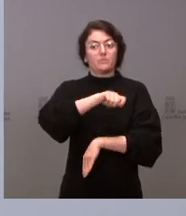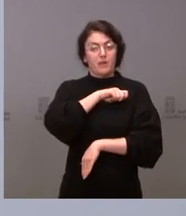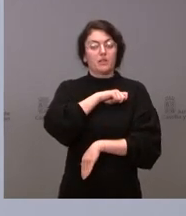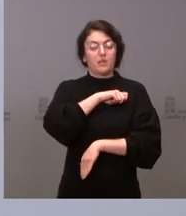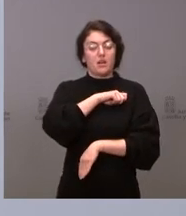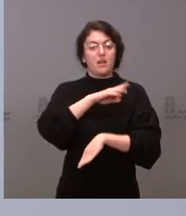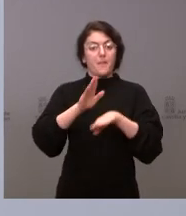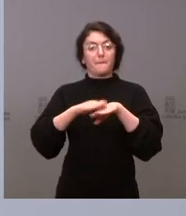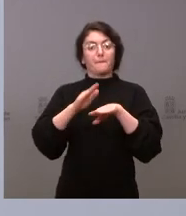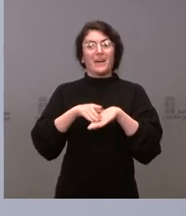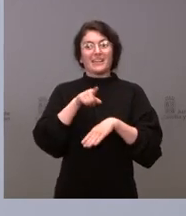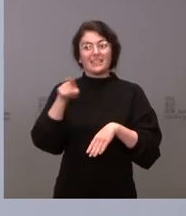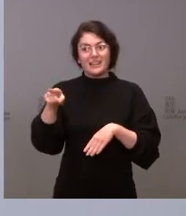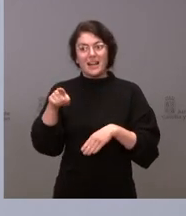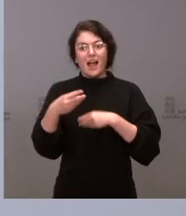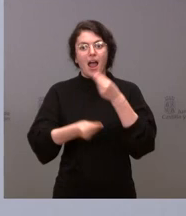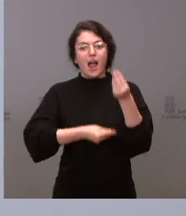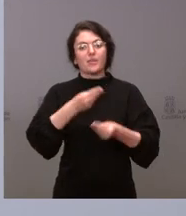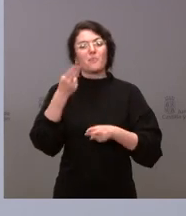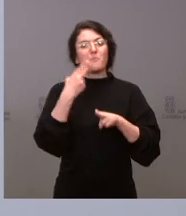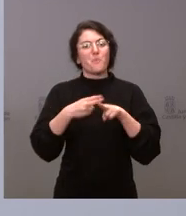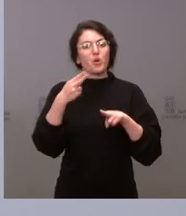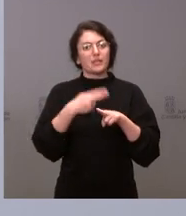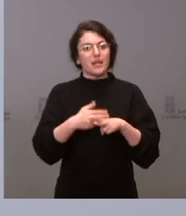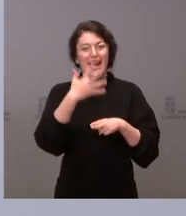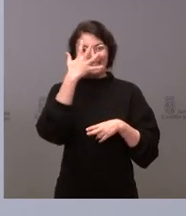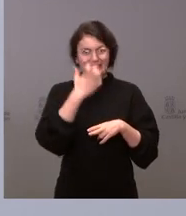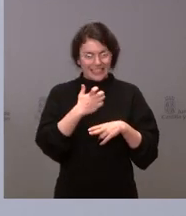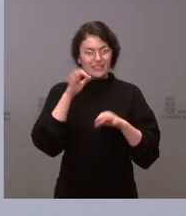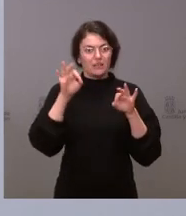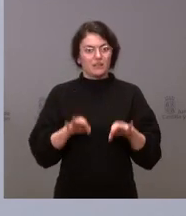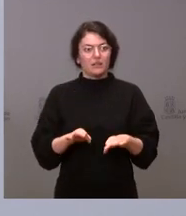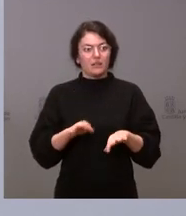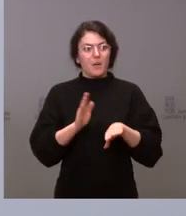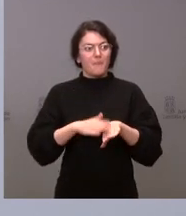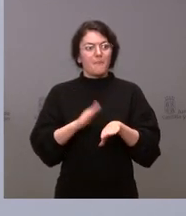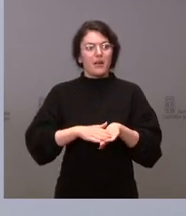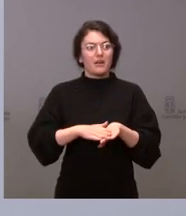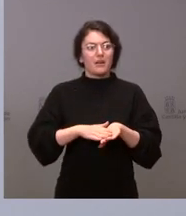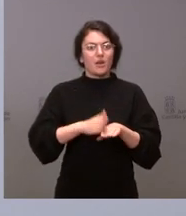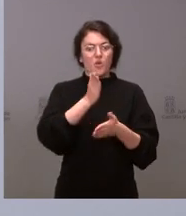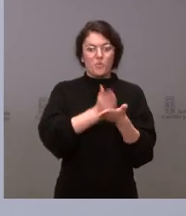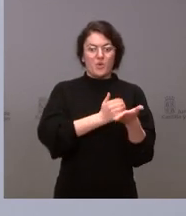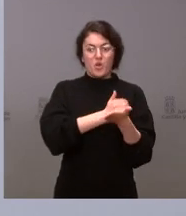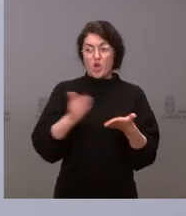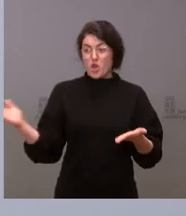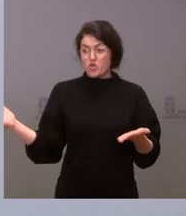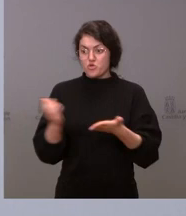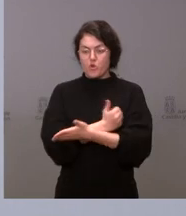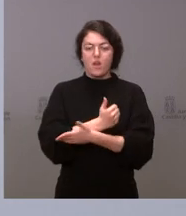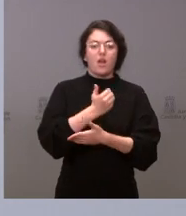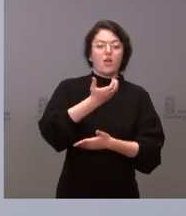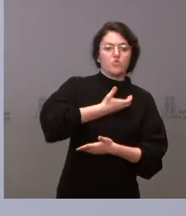para que hiciera una política seria en este sentido donde todas las comunidades autónomas y las corporaciones locales,